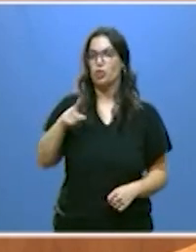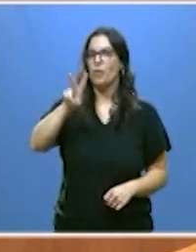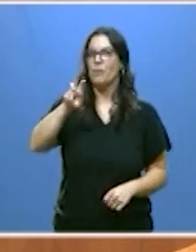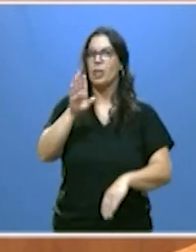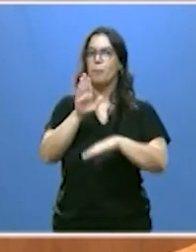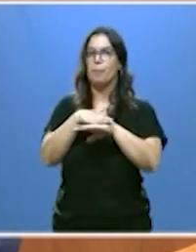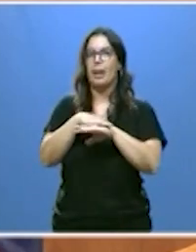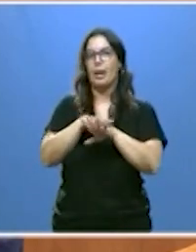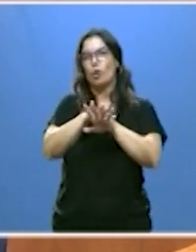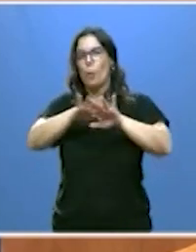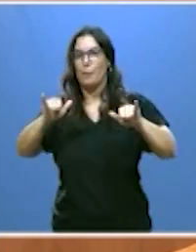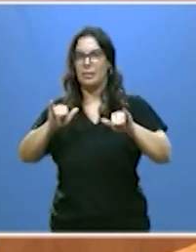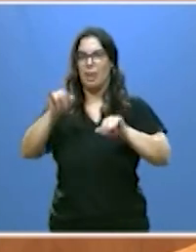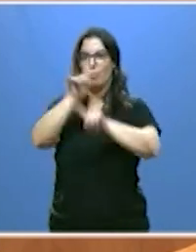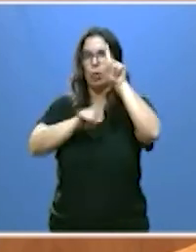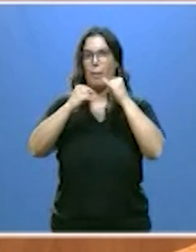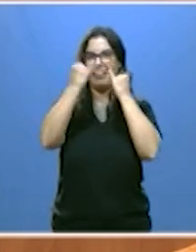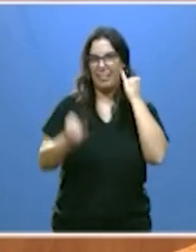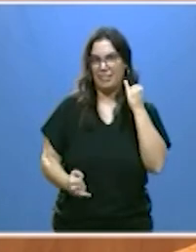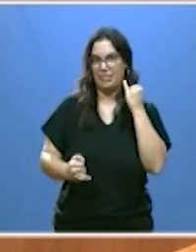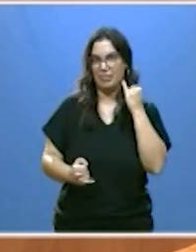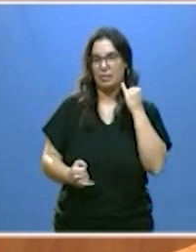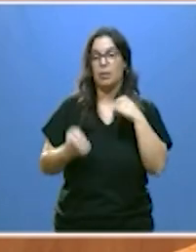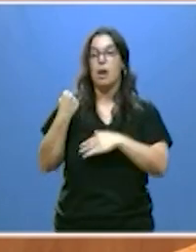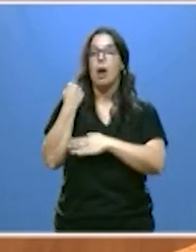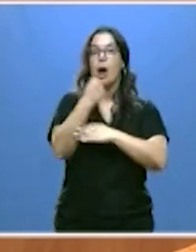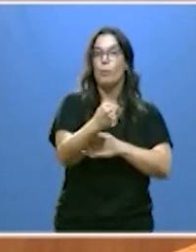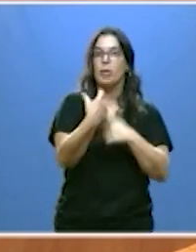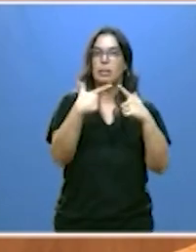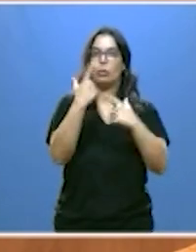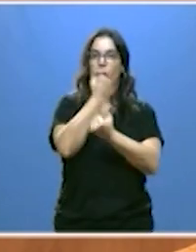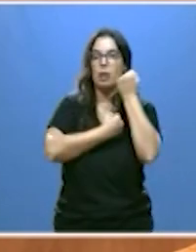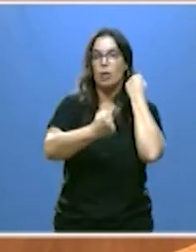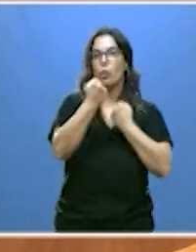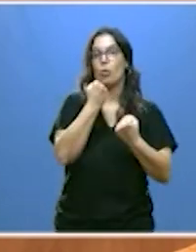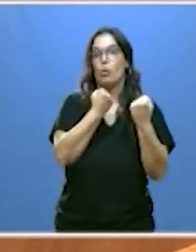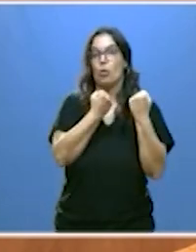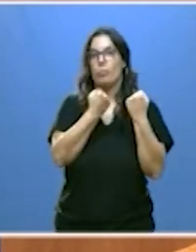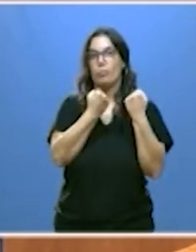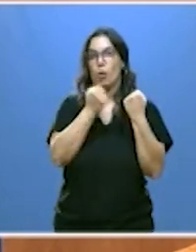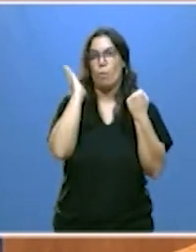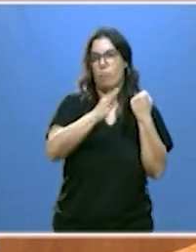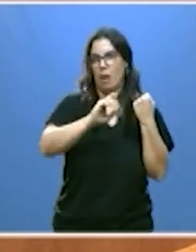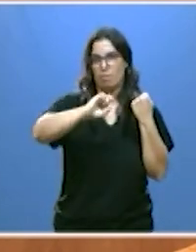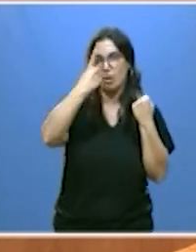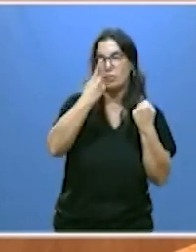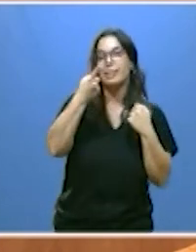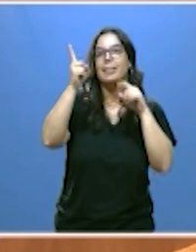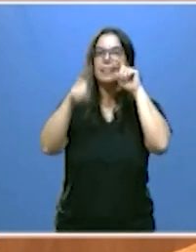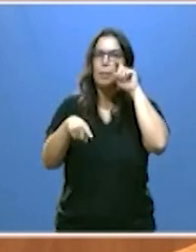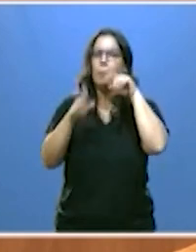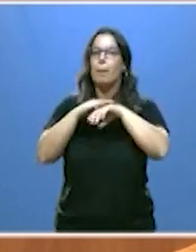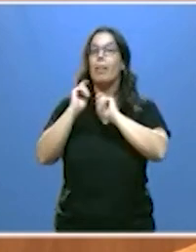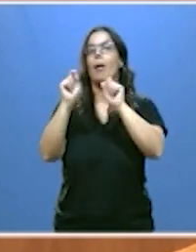amortiguar efectos de las crisis, para apoyar a los sectores económicos más afectados y para dar